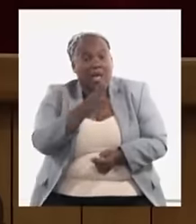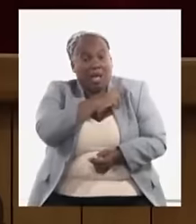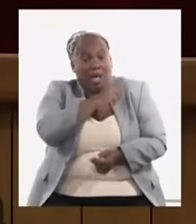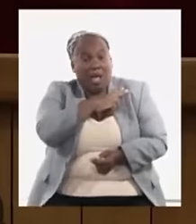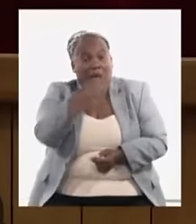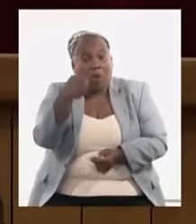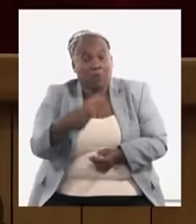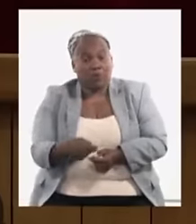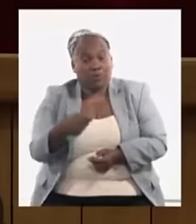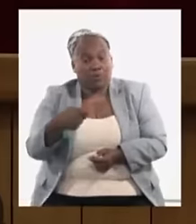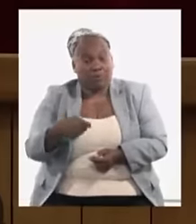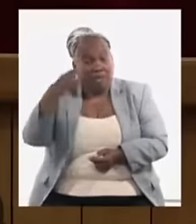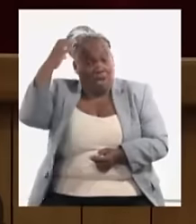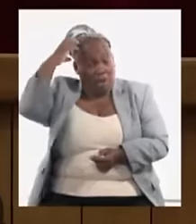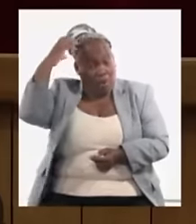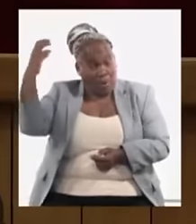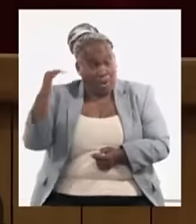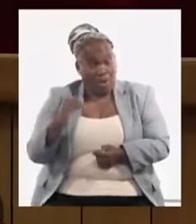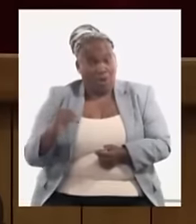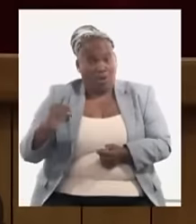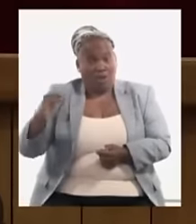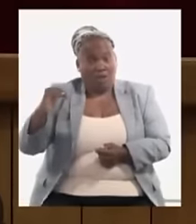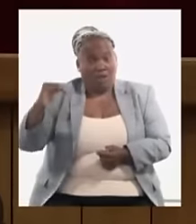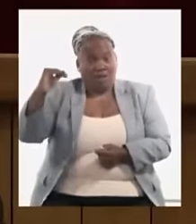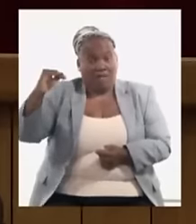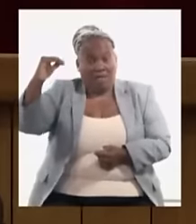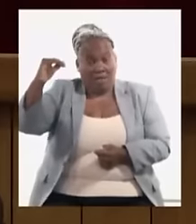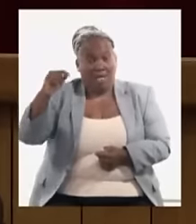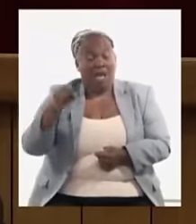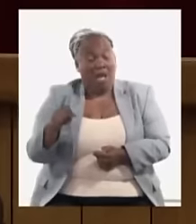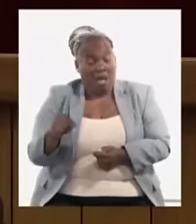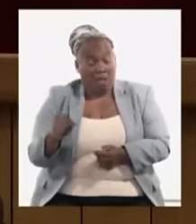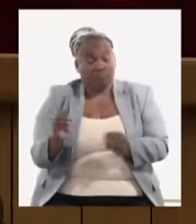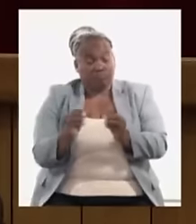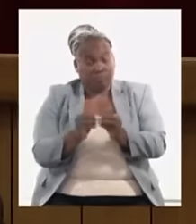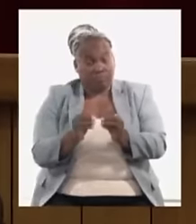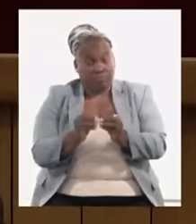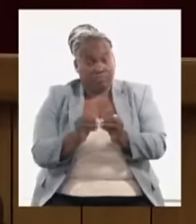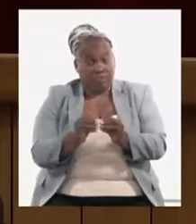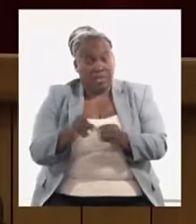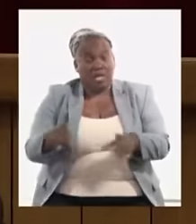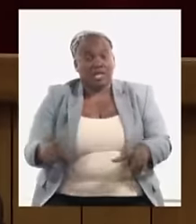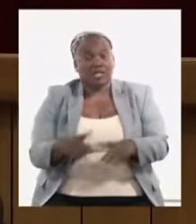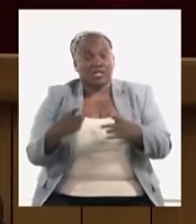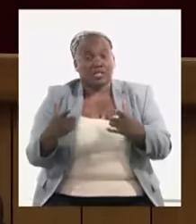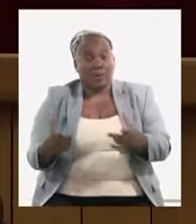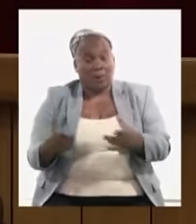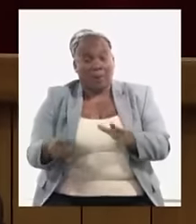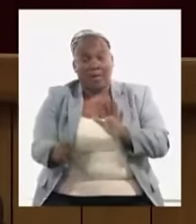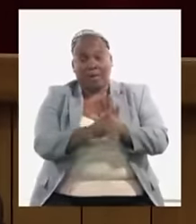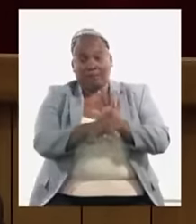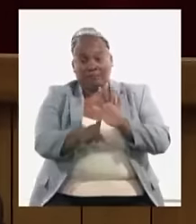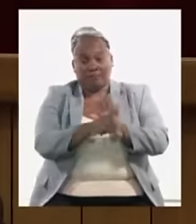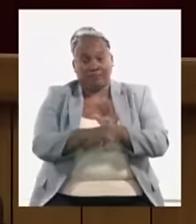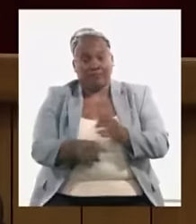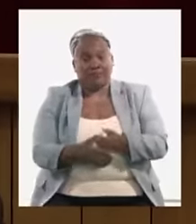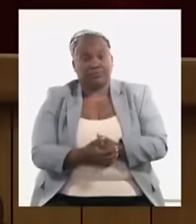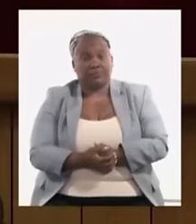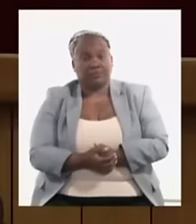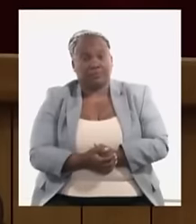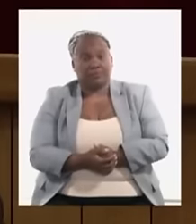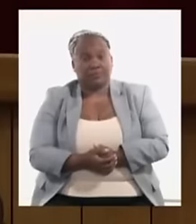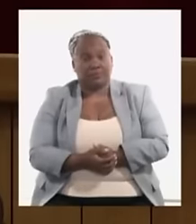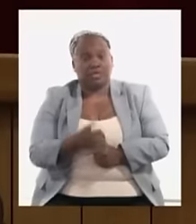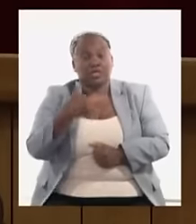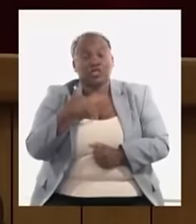corresponde a los gobiernos en cada nivel y a las instituciones correspondientes para que se cumpla lo que está establecido y en ello